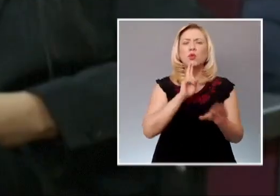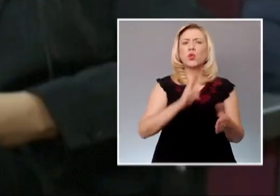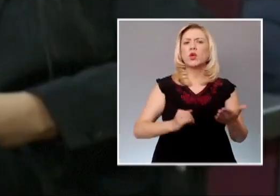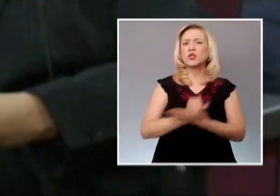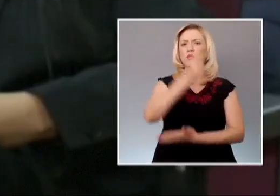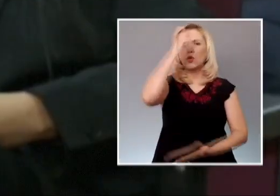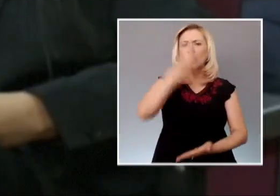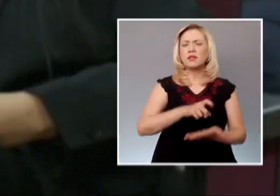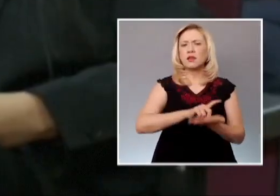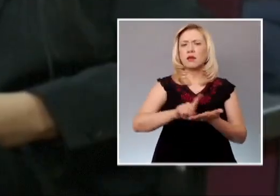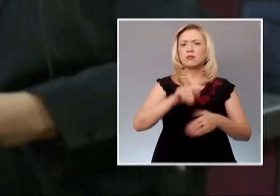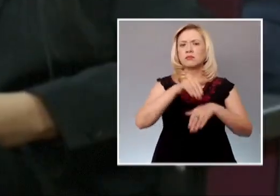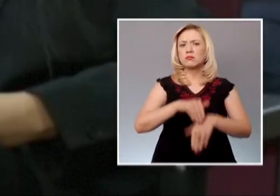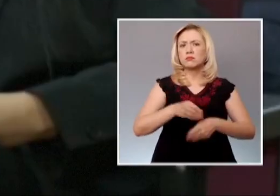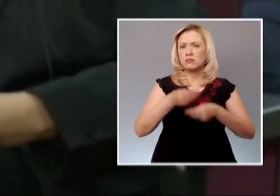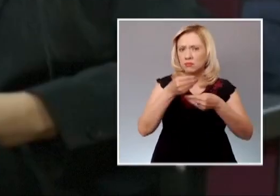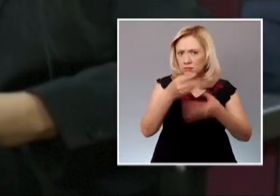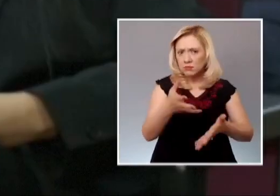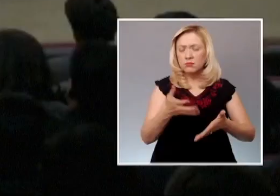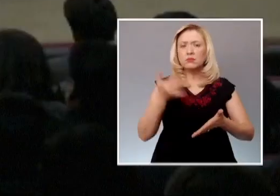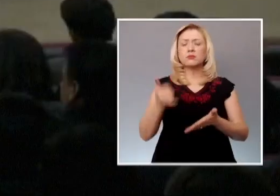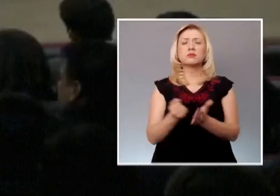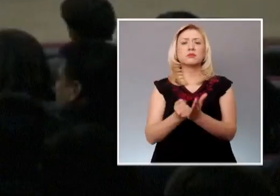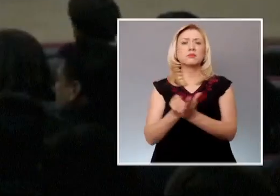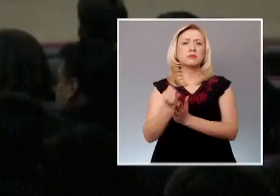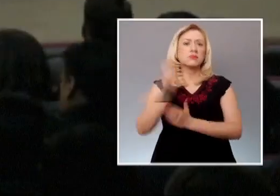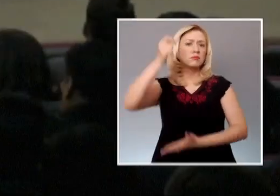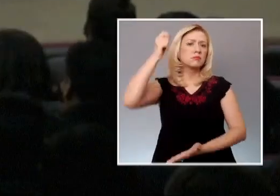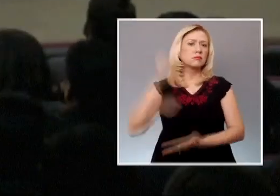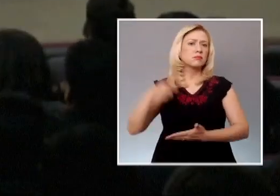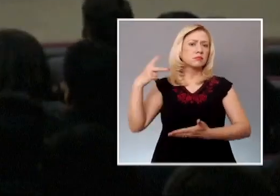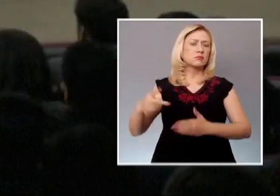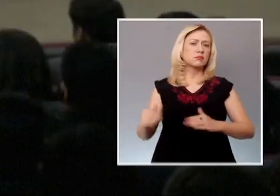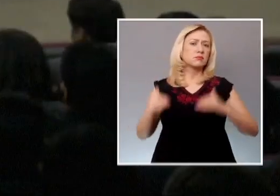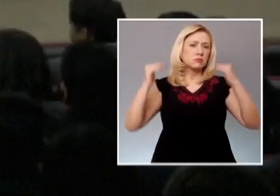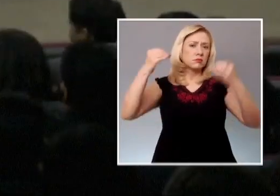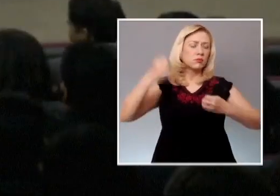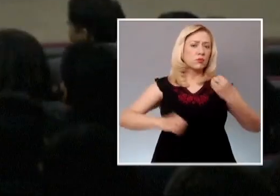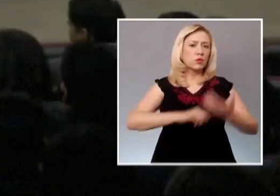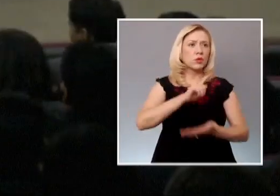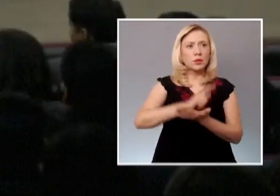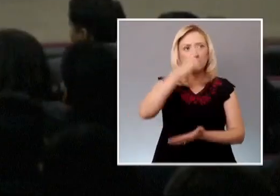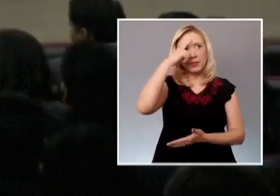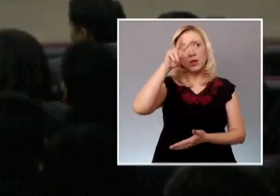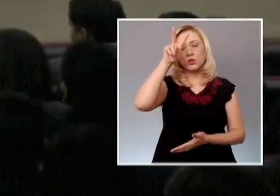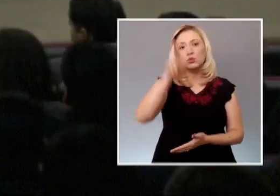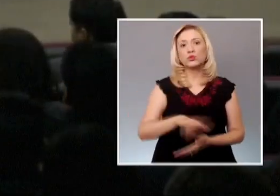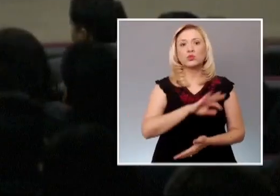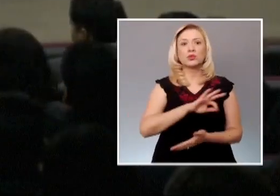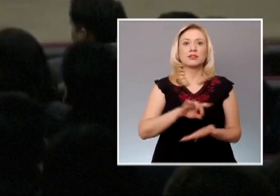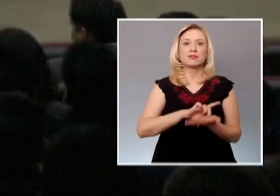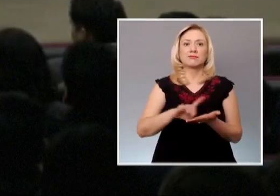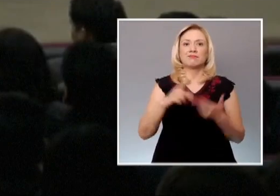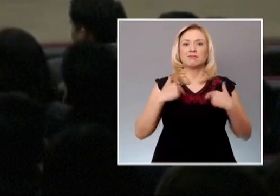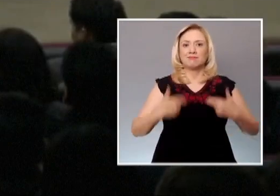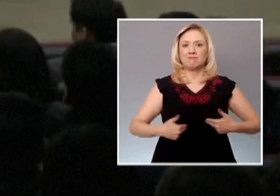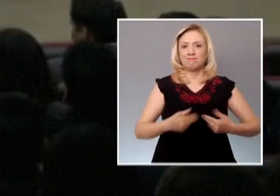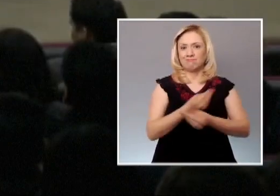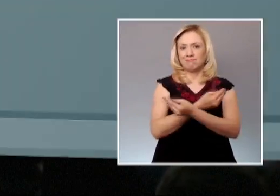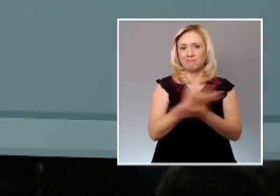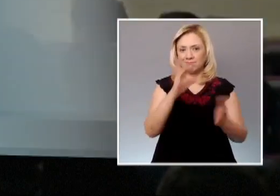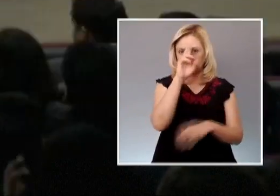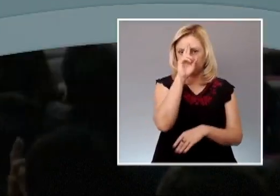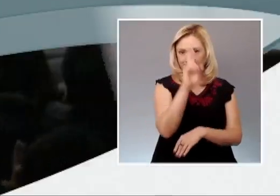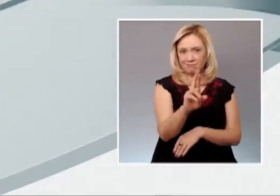decisiones que ha emitido el Tribunal Constitucional de México para hacer realidad los derechos humanos en nuestro país. Escuchemos.